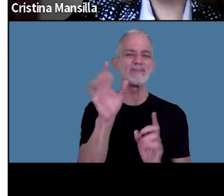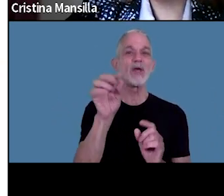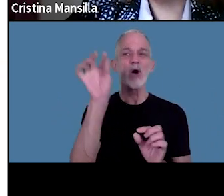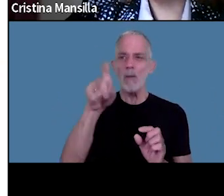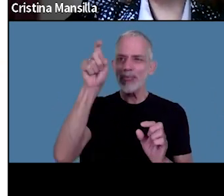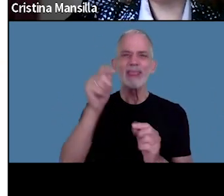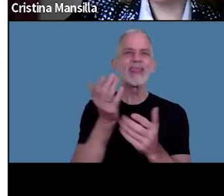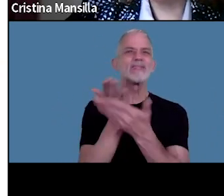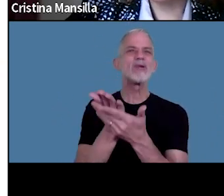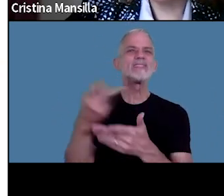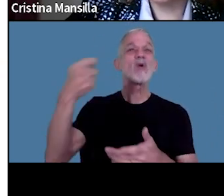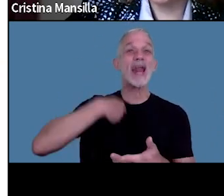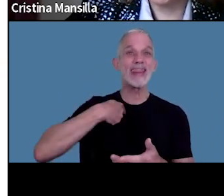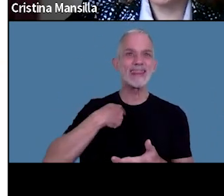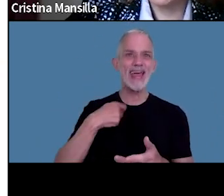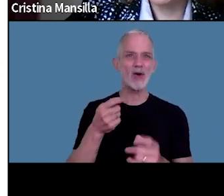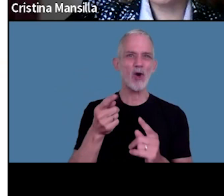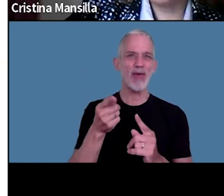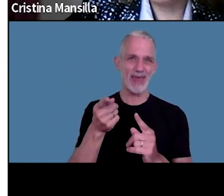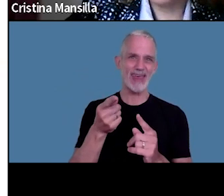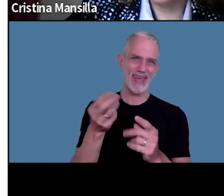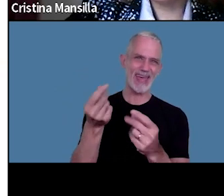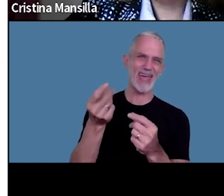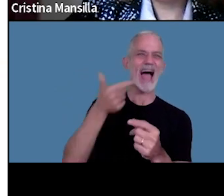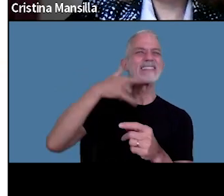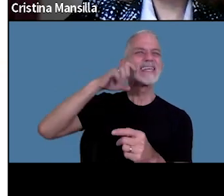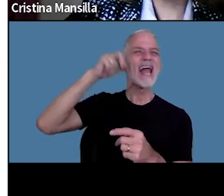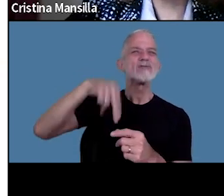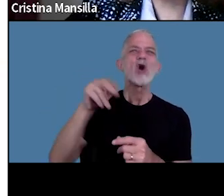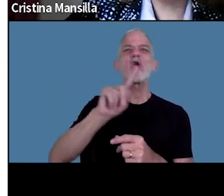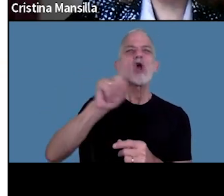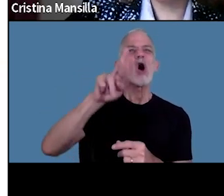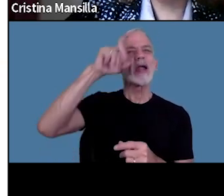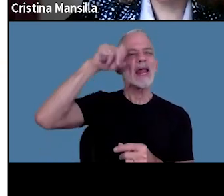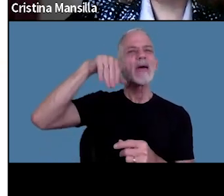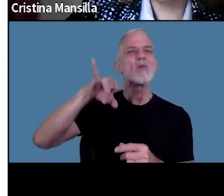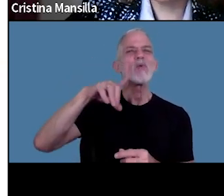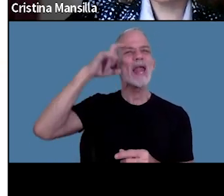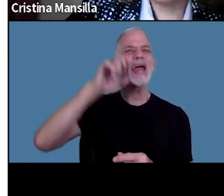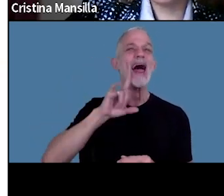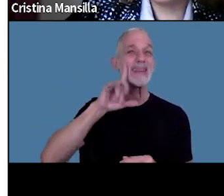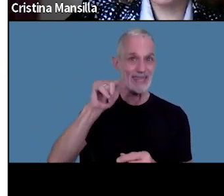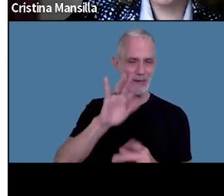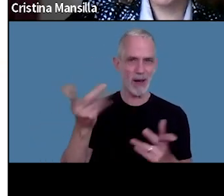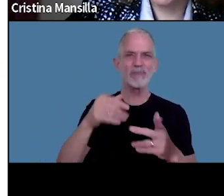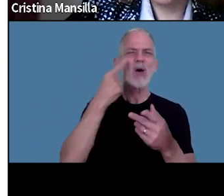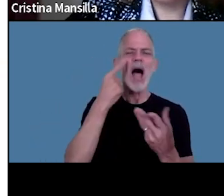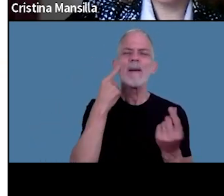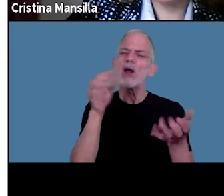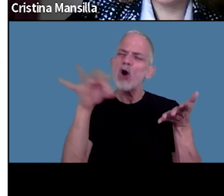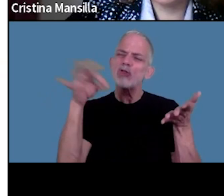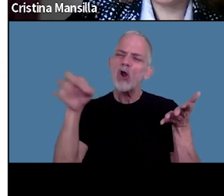solicitud reintegro de asignación no remunerativa y estará sujeto a un procedimiento de verificación